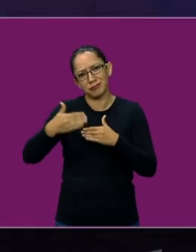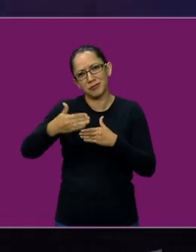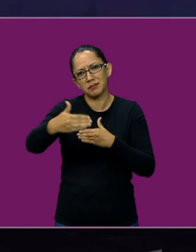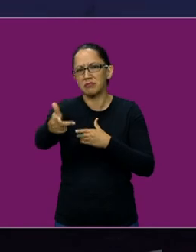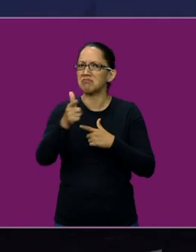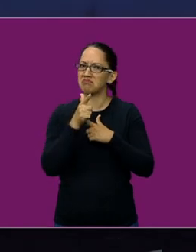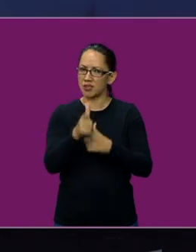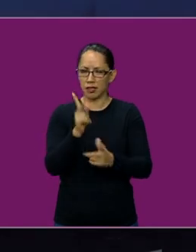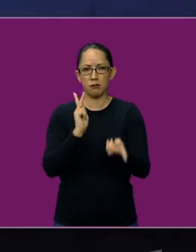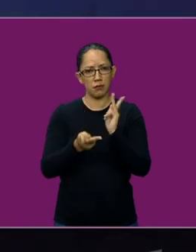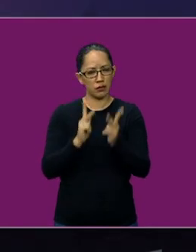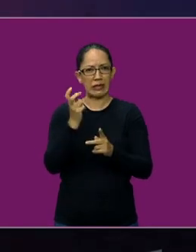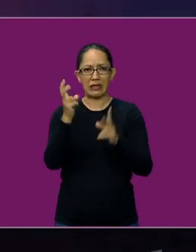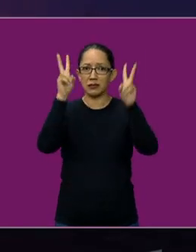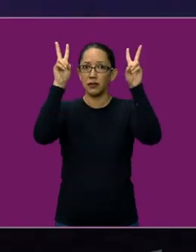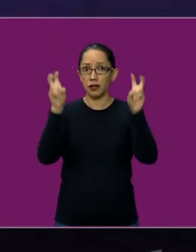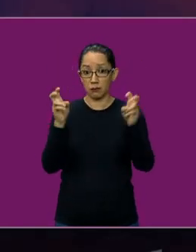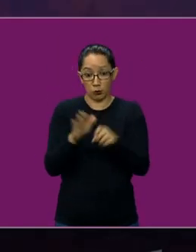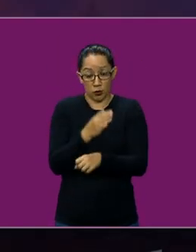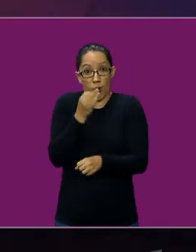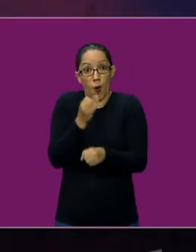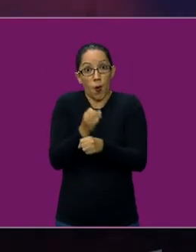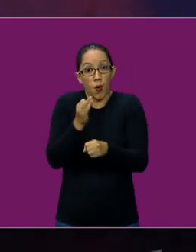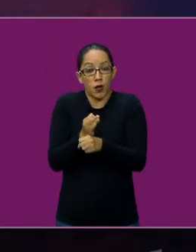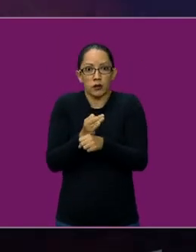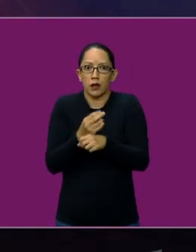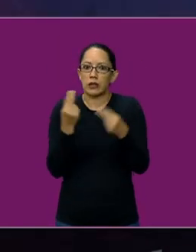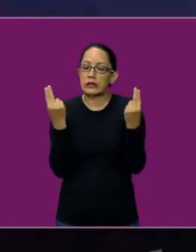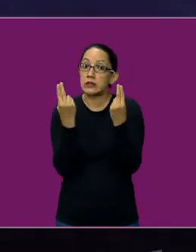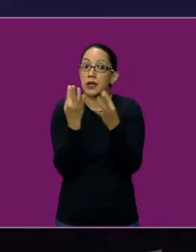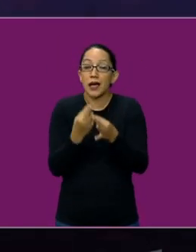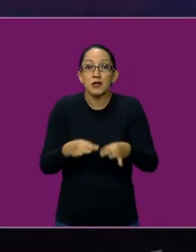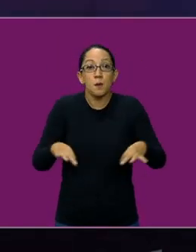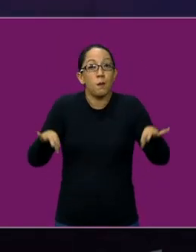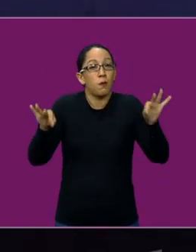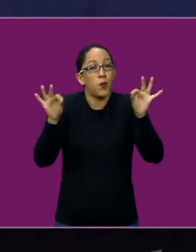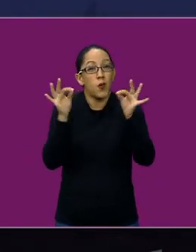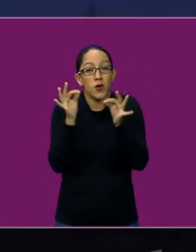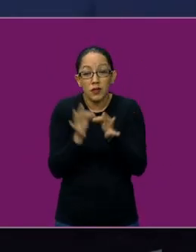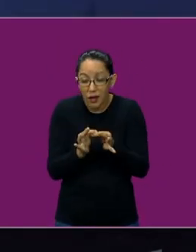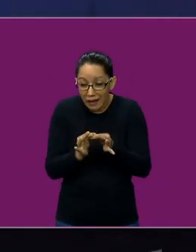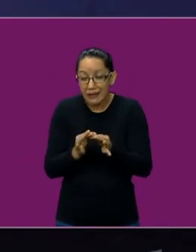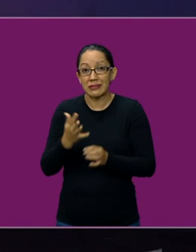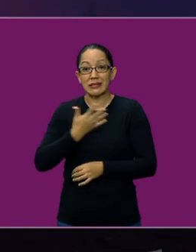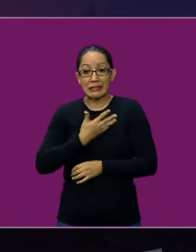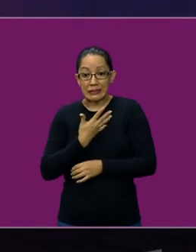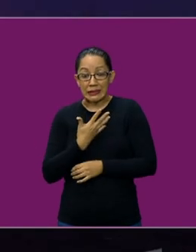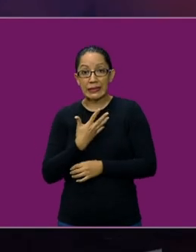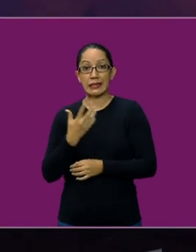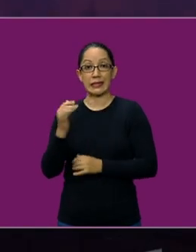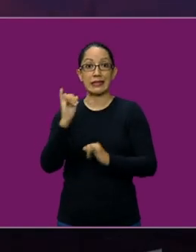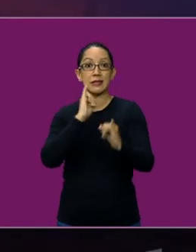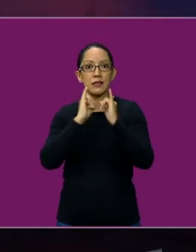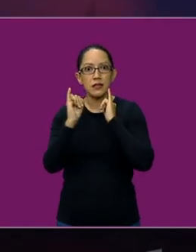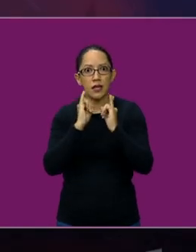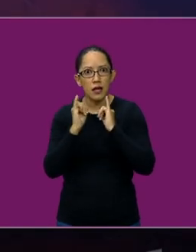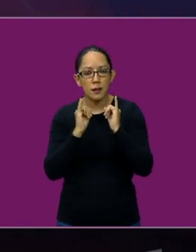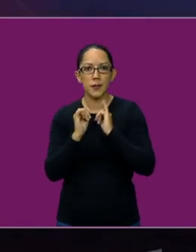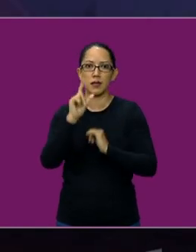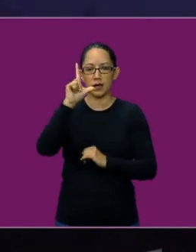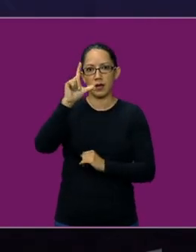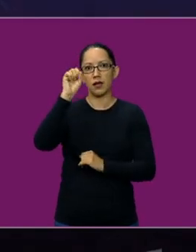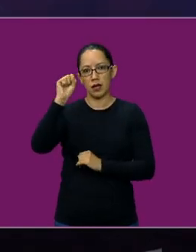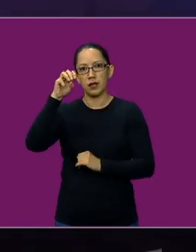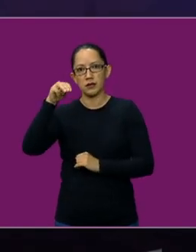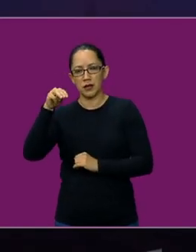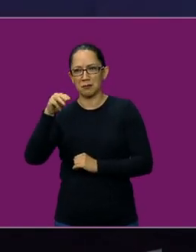es ya prácticamente algo necesario. Claro. Es elemental el tener un intérprete o un intérprete de lengua de señas mexicanas, aunque hemos visto